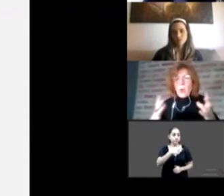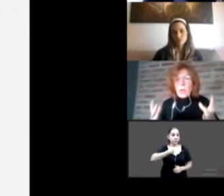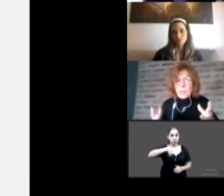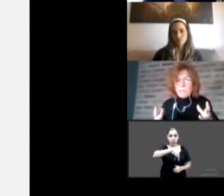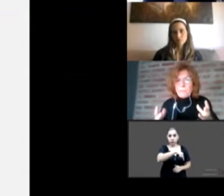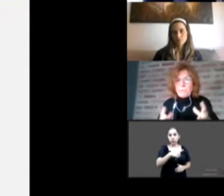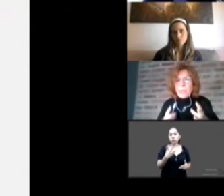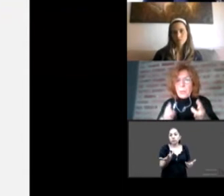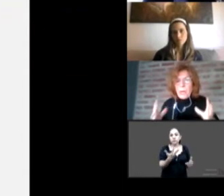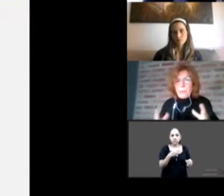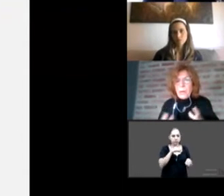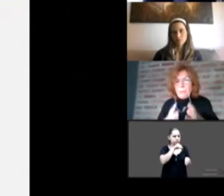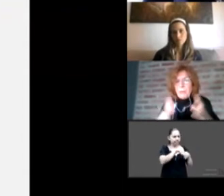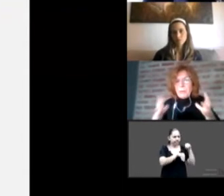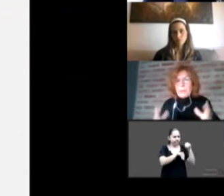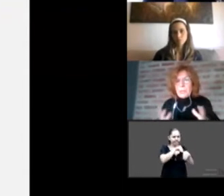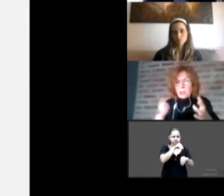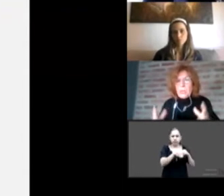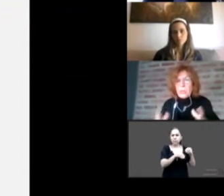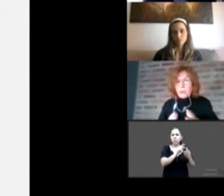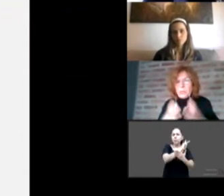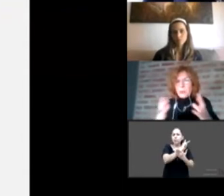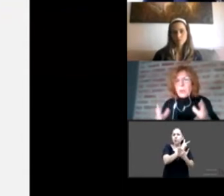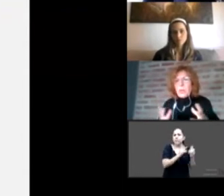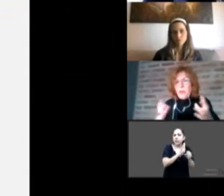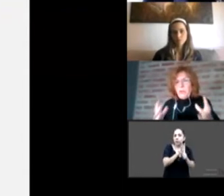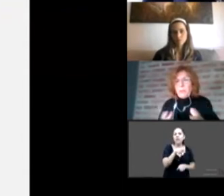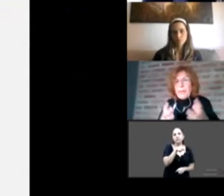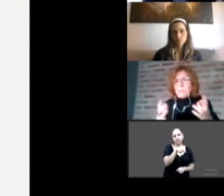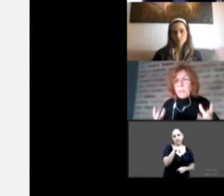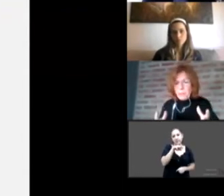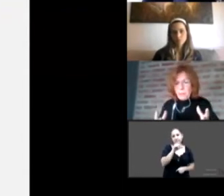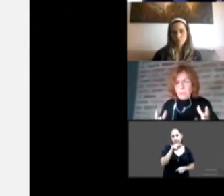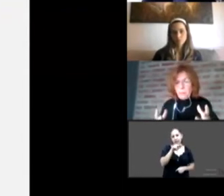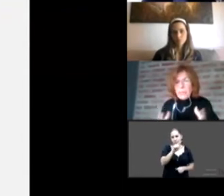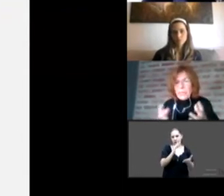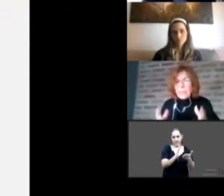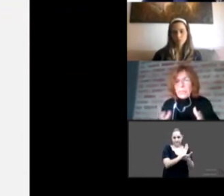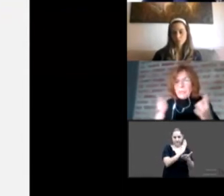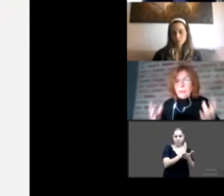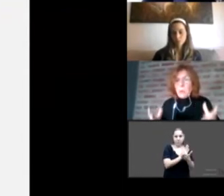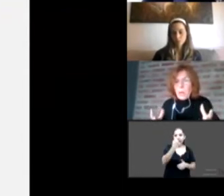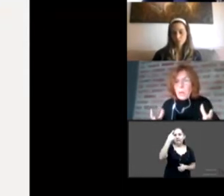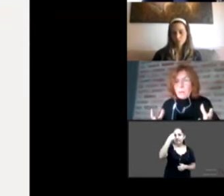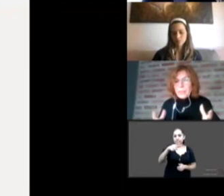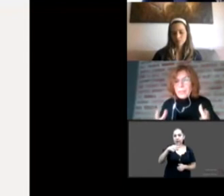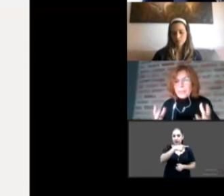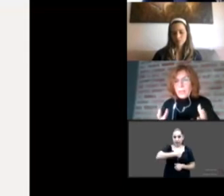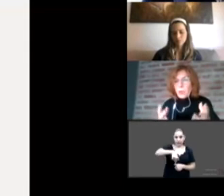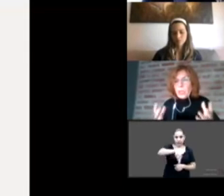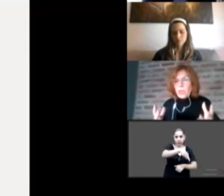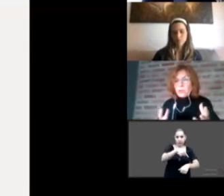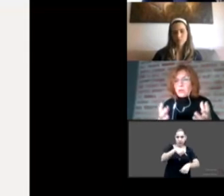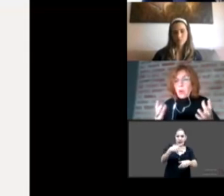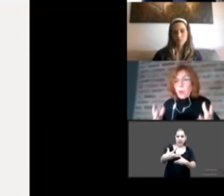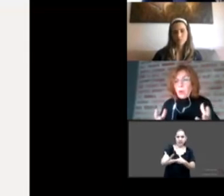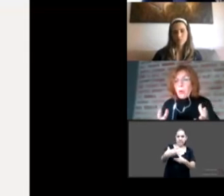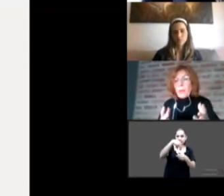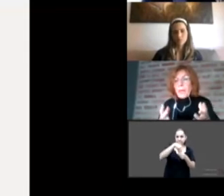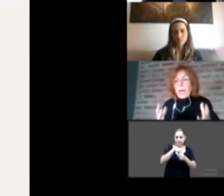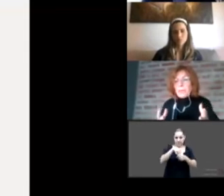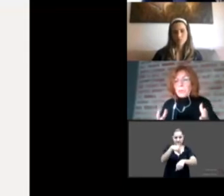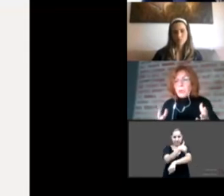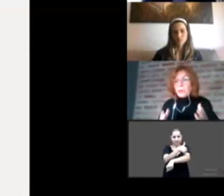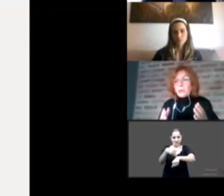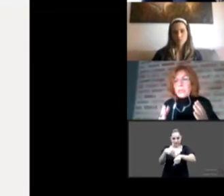este manual, un manual para la implementación del acogimiento familiar en México. En este manual están reunidos todos